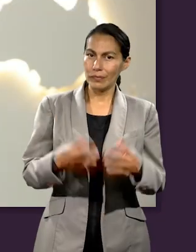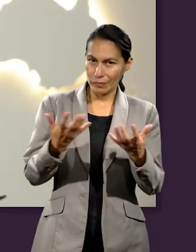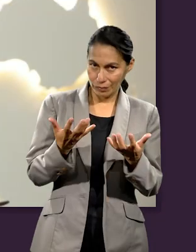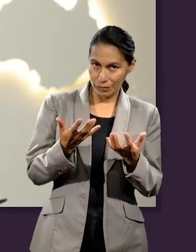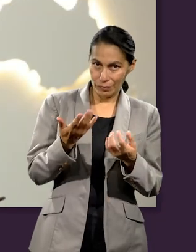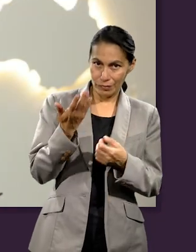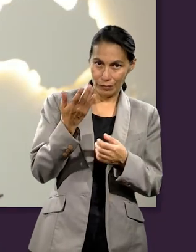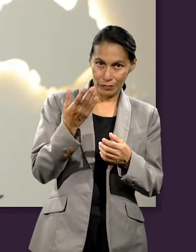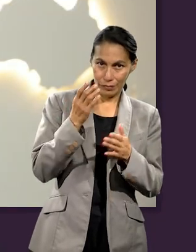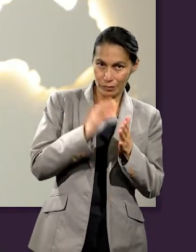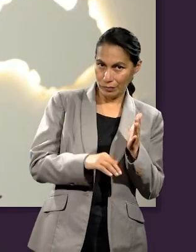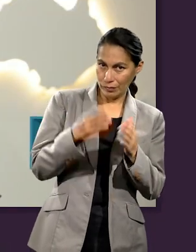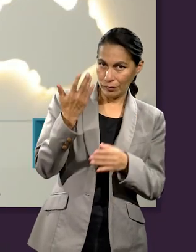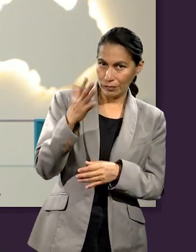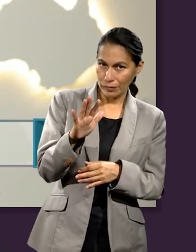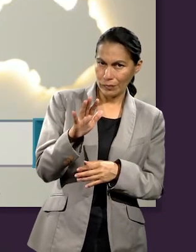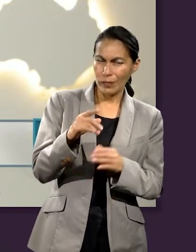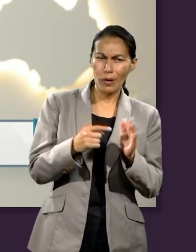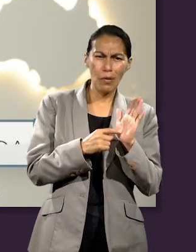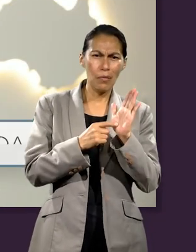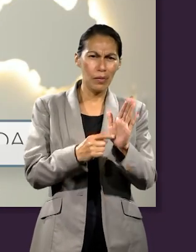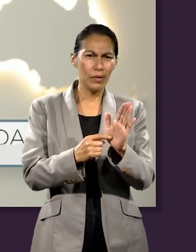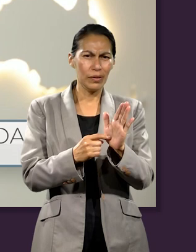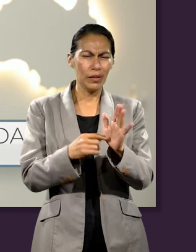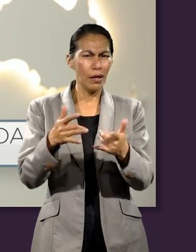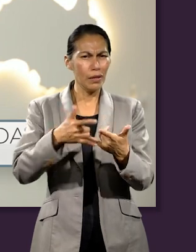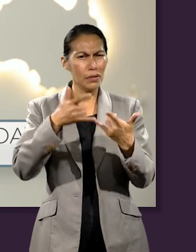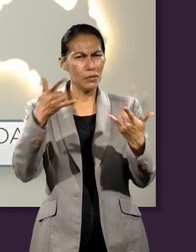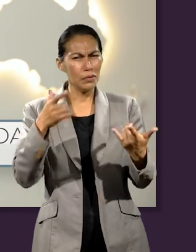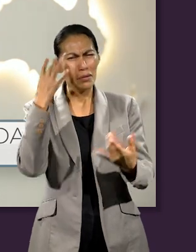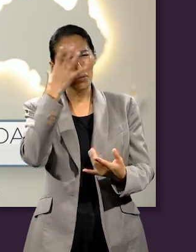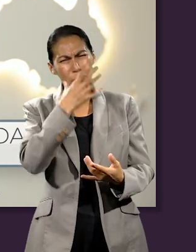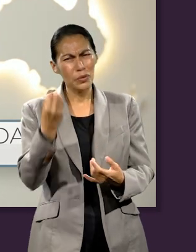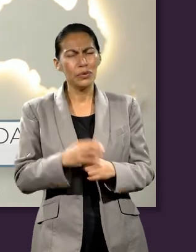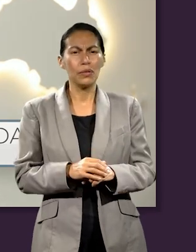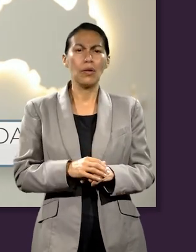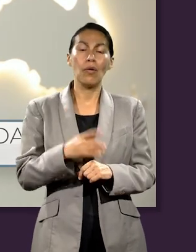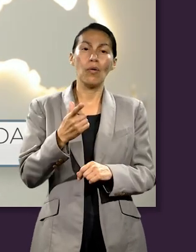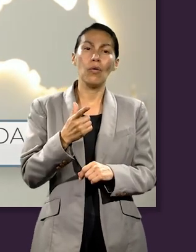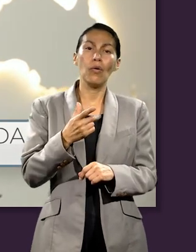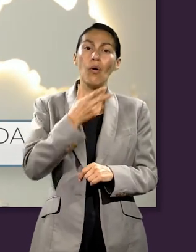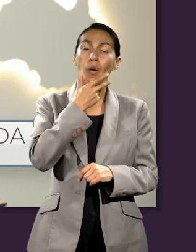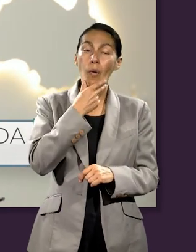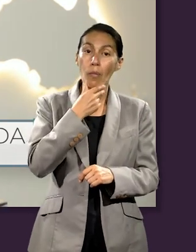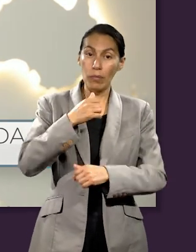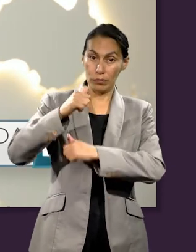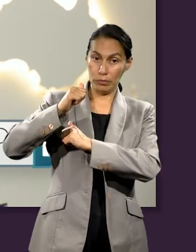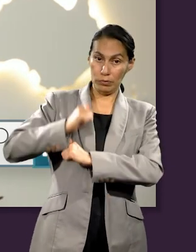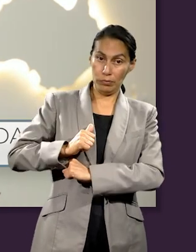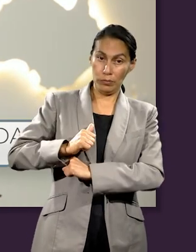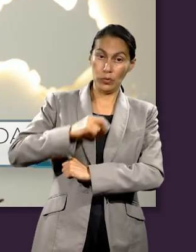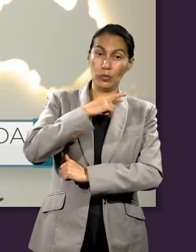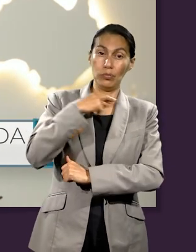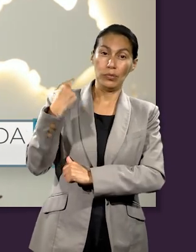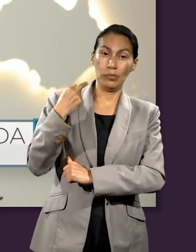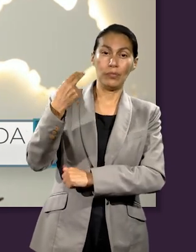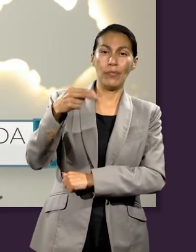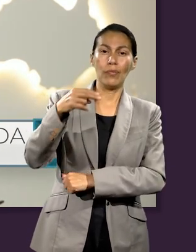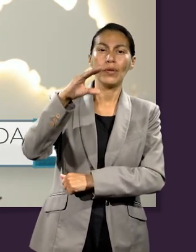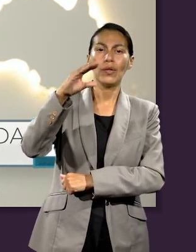En Hechos 10 se menciona esa experiencia bonita del centurión romano Cornelio.